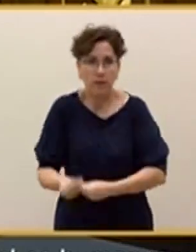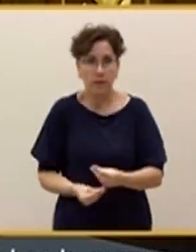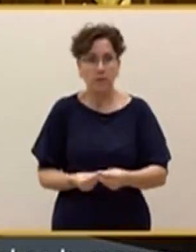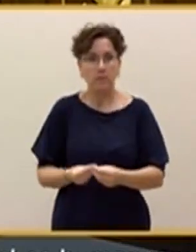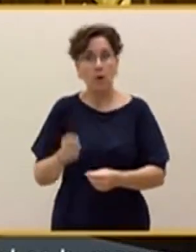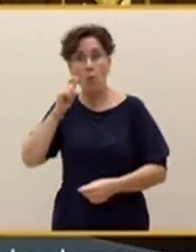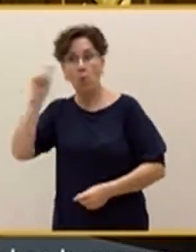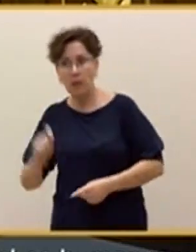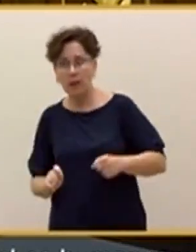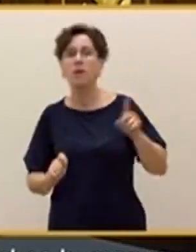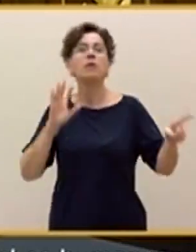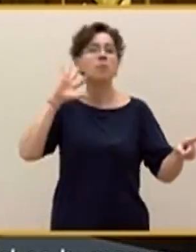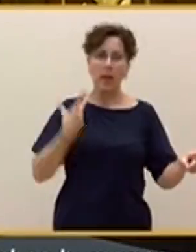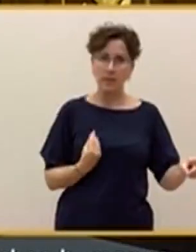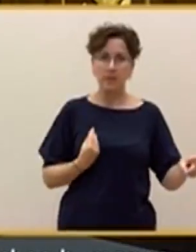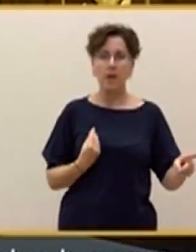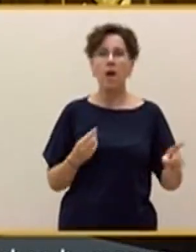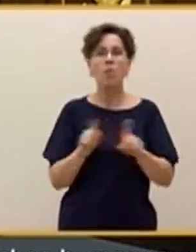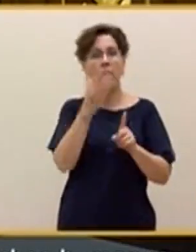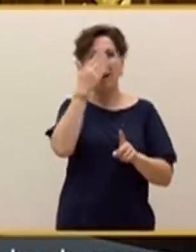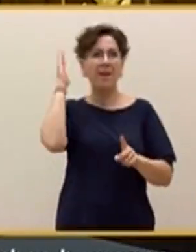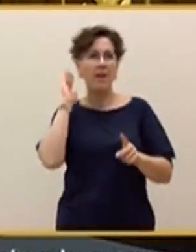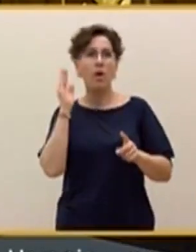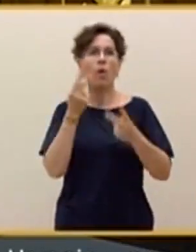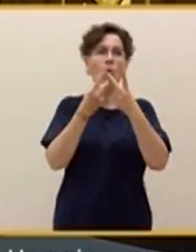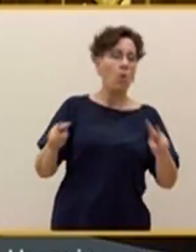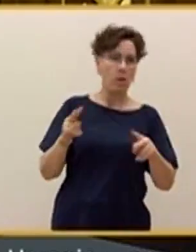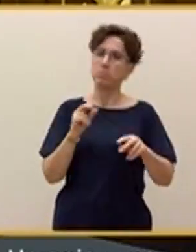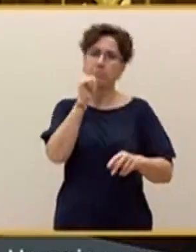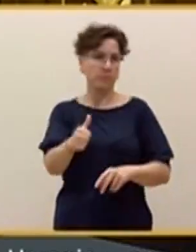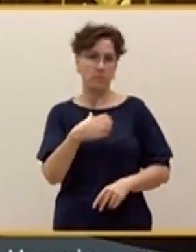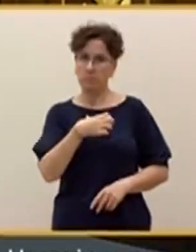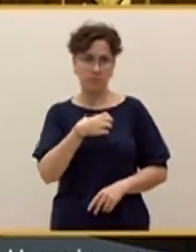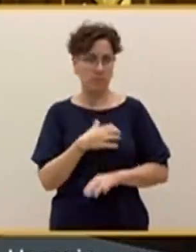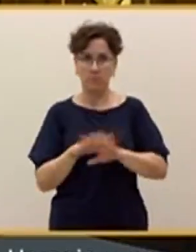y en Palestina, sin dobles raseros. Estamos obligados a